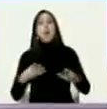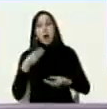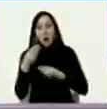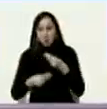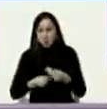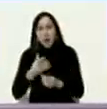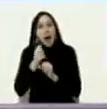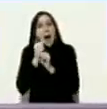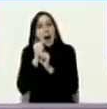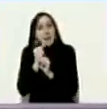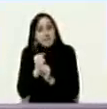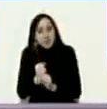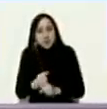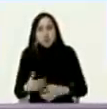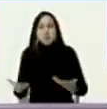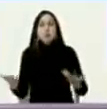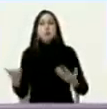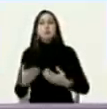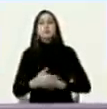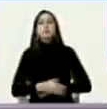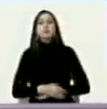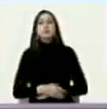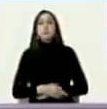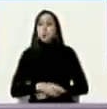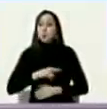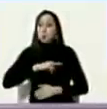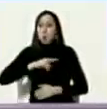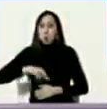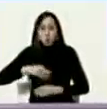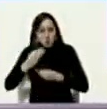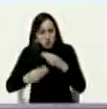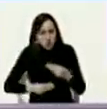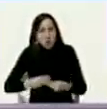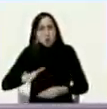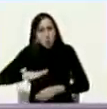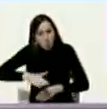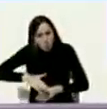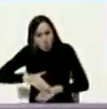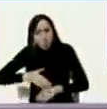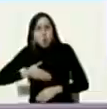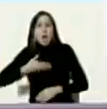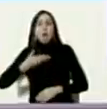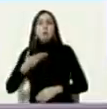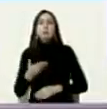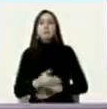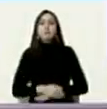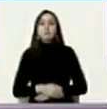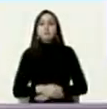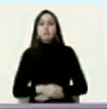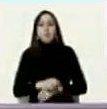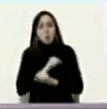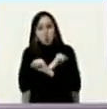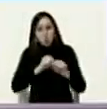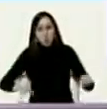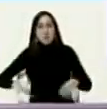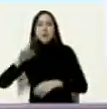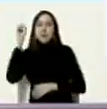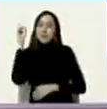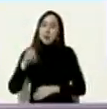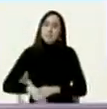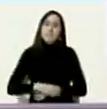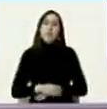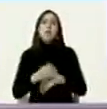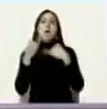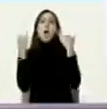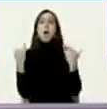esperanzadora nosotros vamos a hacer todo lo posible todo y lo imposible porque esta